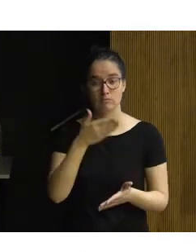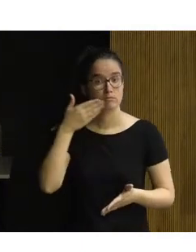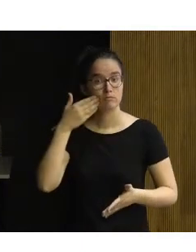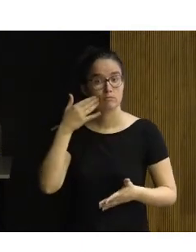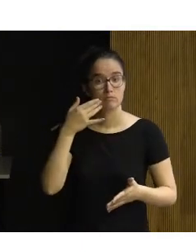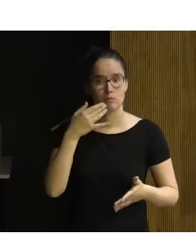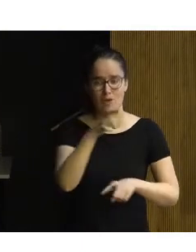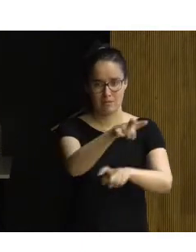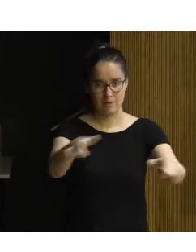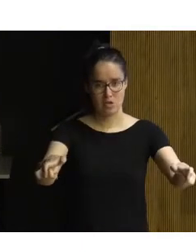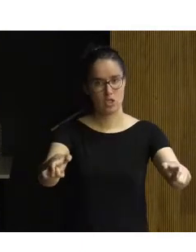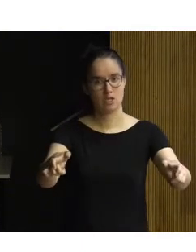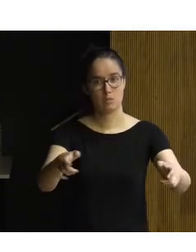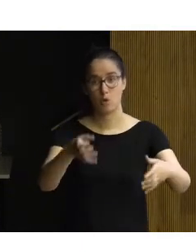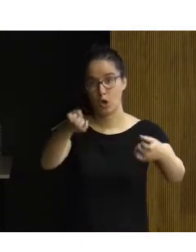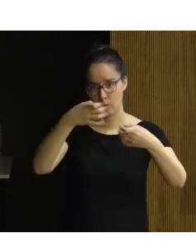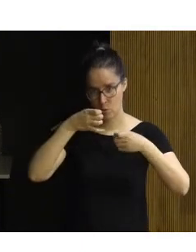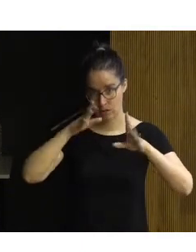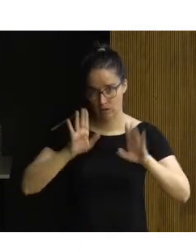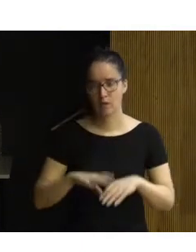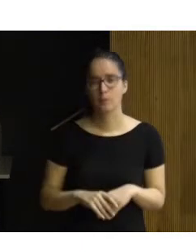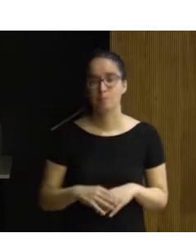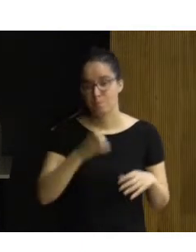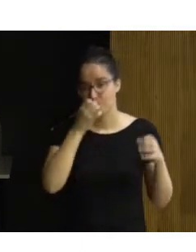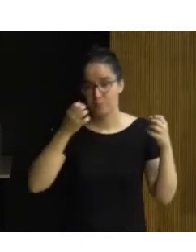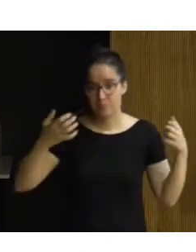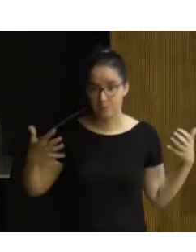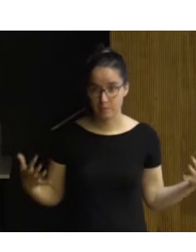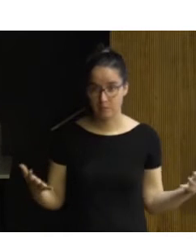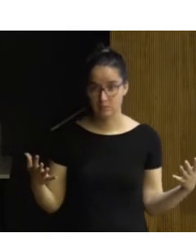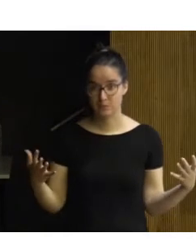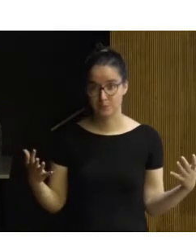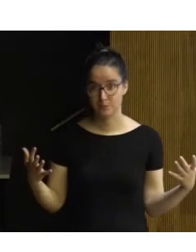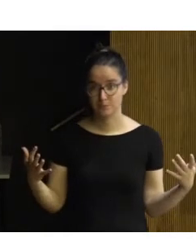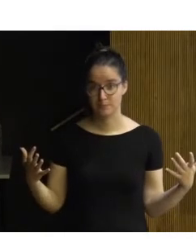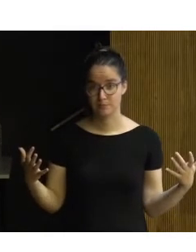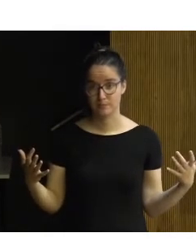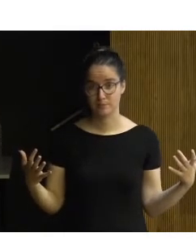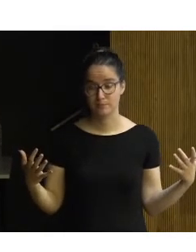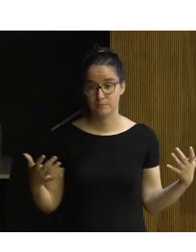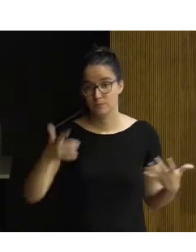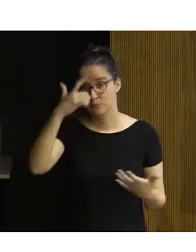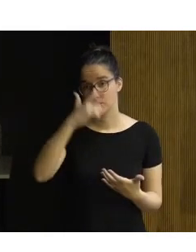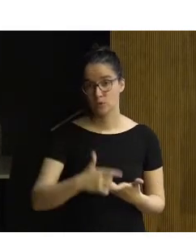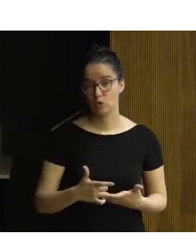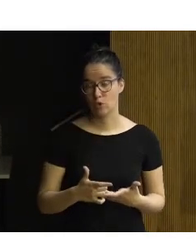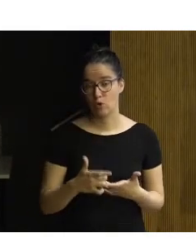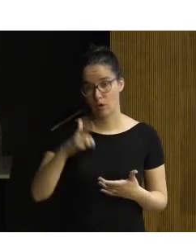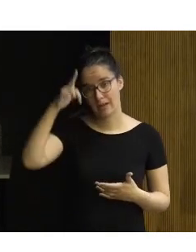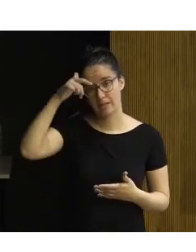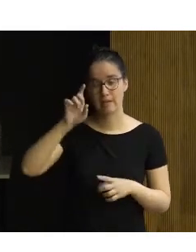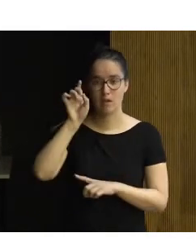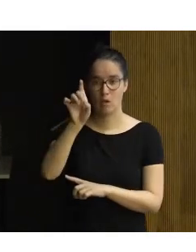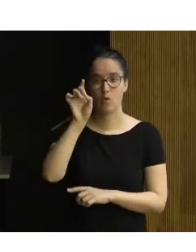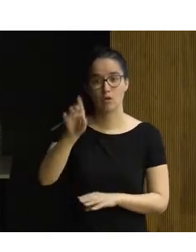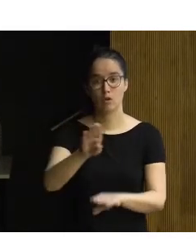población, por lo que me cuentan. Bueno, yo soy catedrática de educación